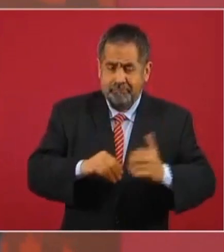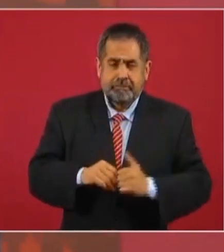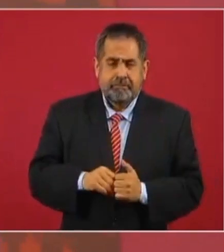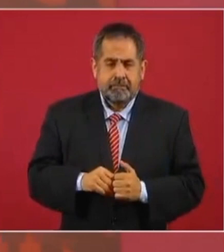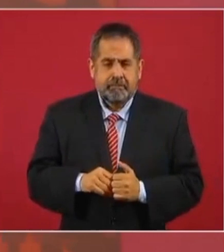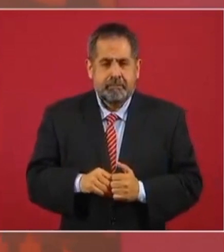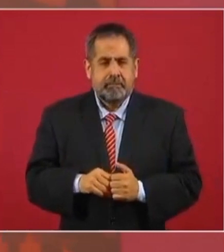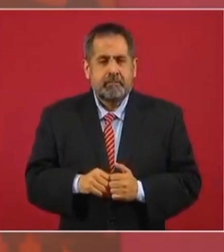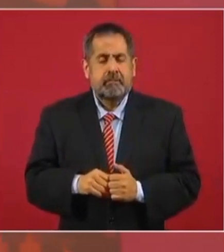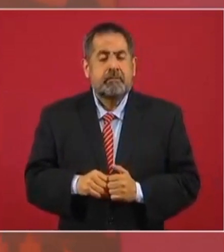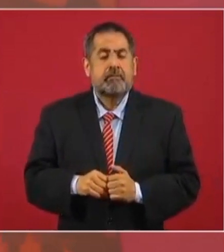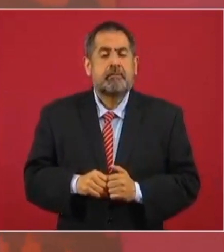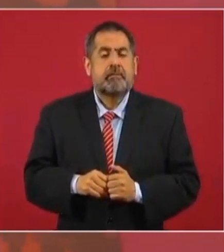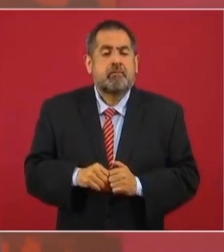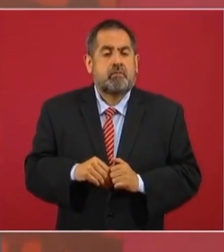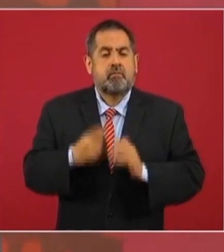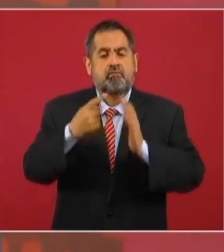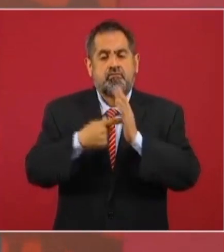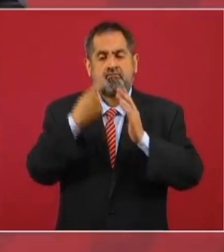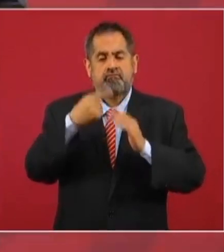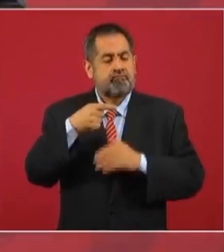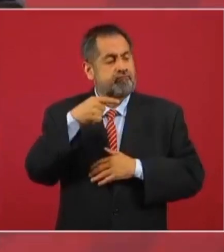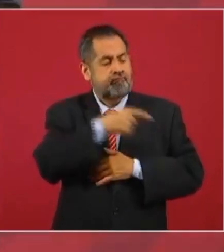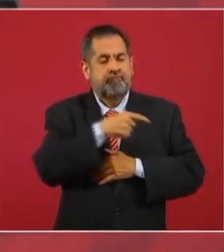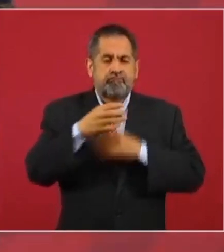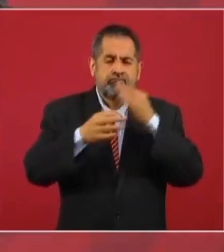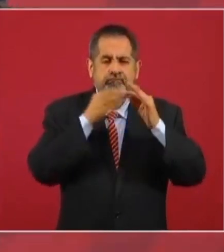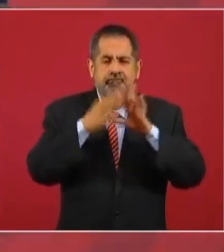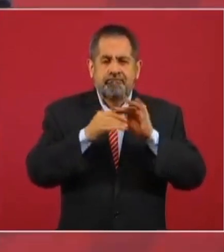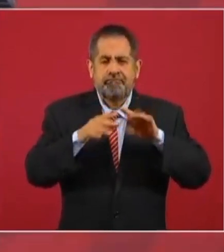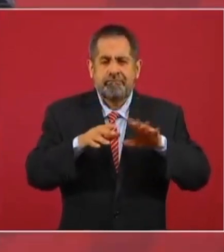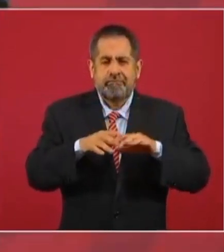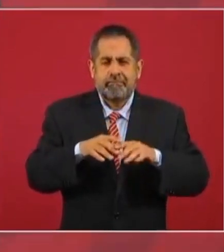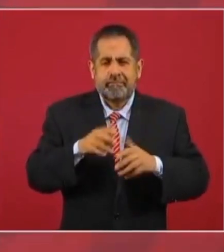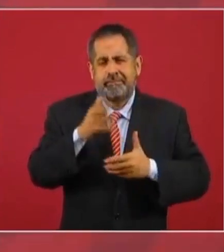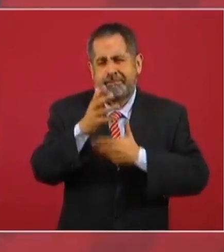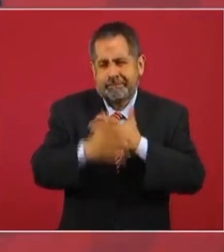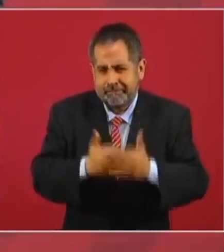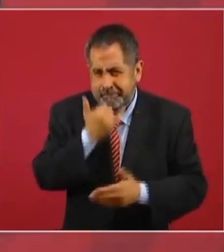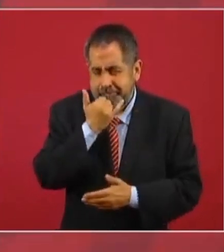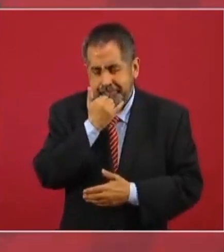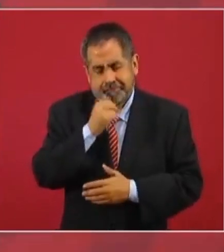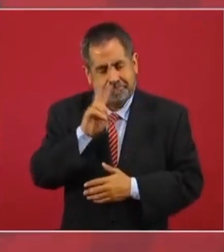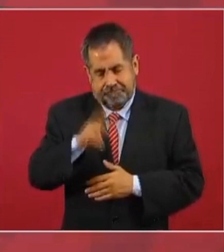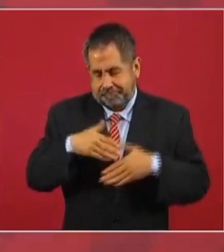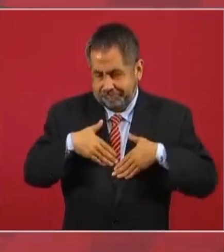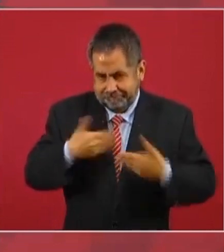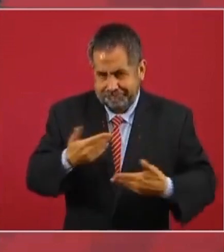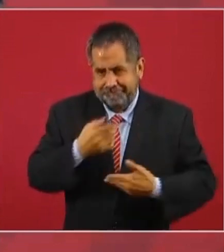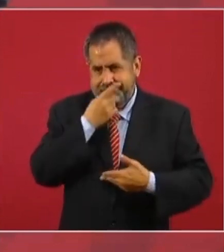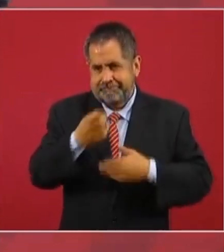Una vez transmitieron unas grabaciones, bueno, fresco, disculpa, pero lo voy a decir porque